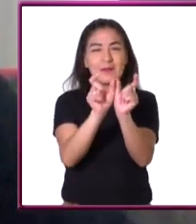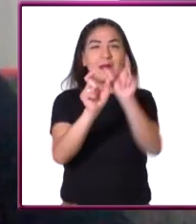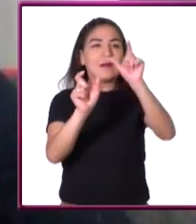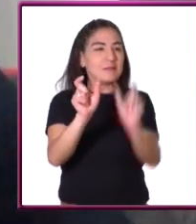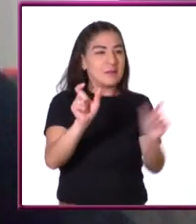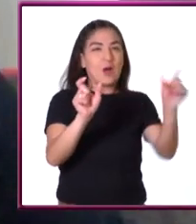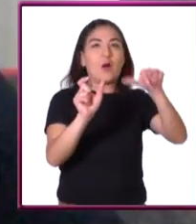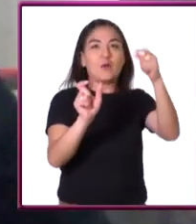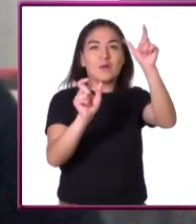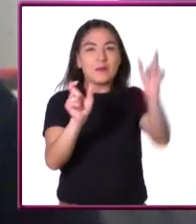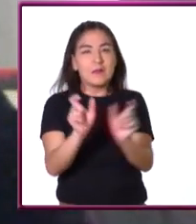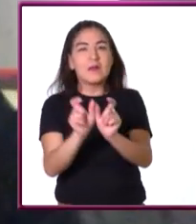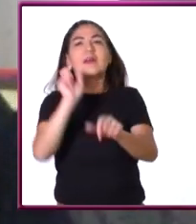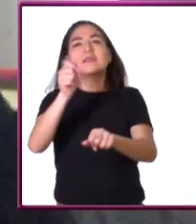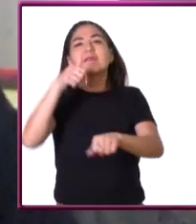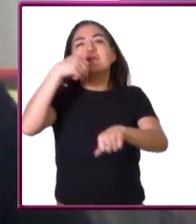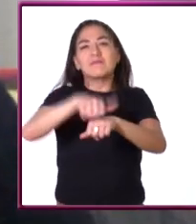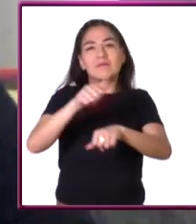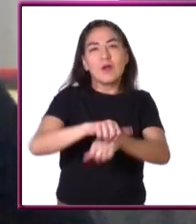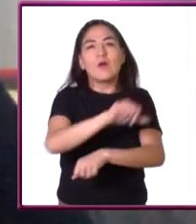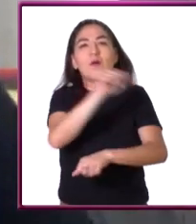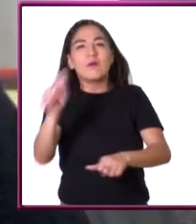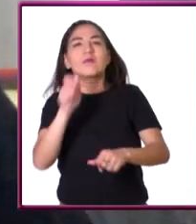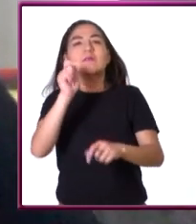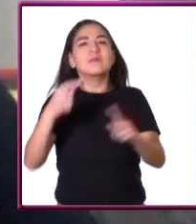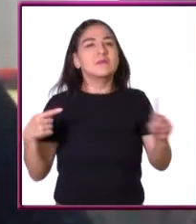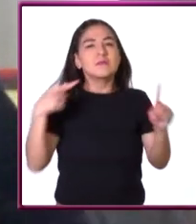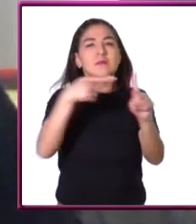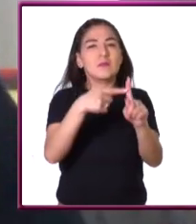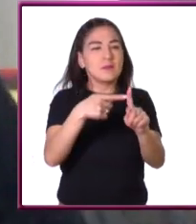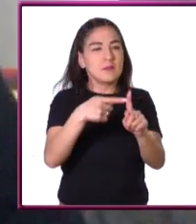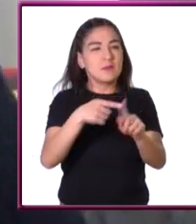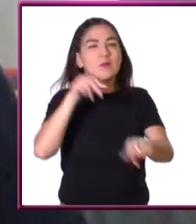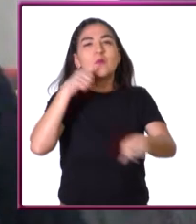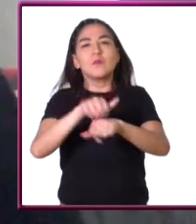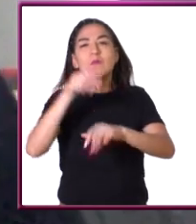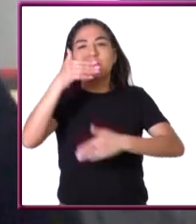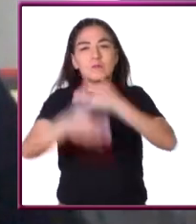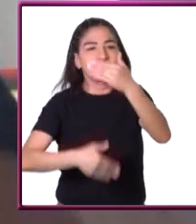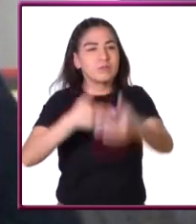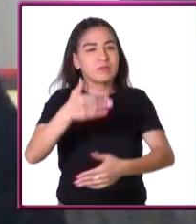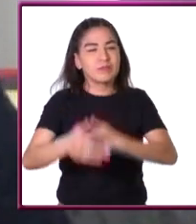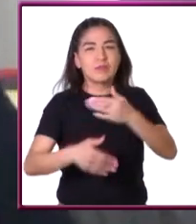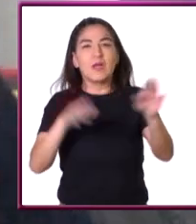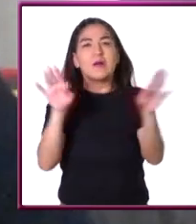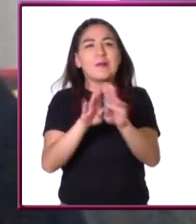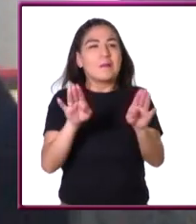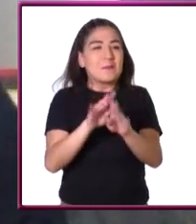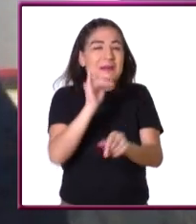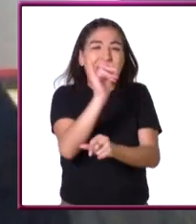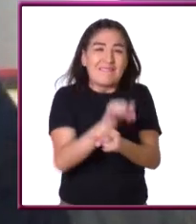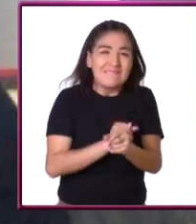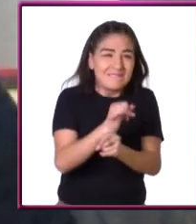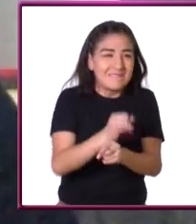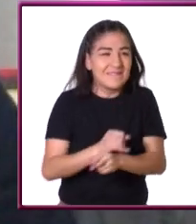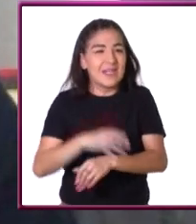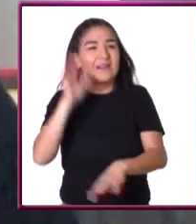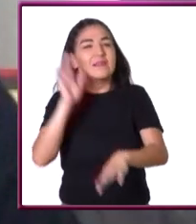descomponer ¿qué pasa? pues que empiezas a encontrar unidades un patrón y puedes encontrar el número precisamente para cifragos